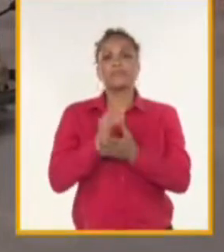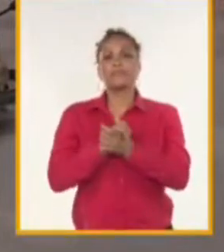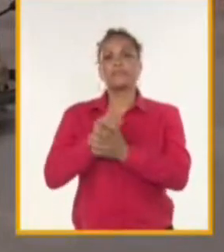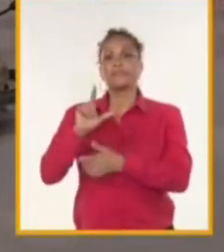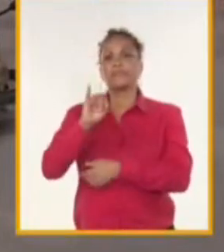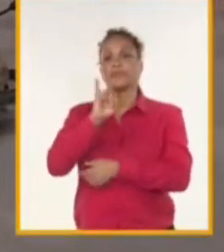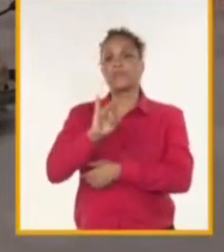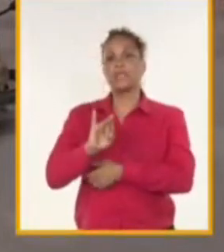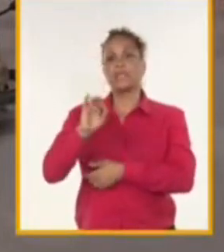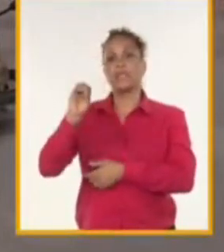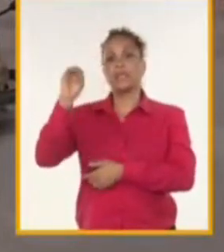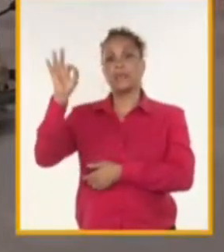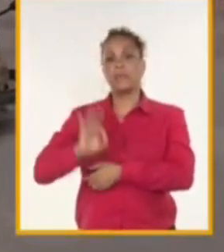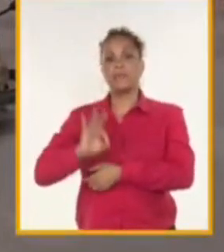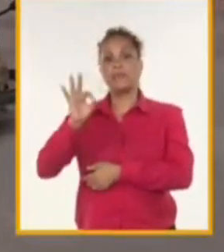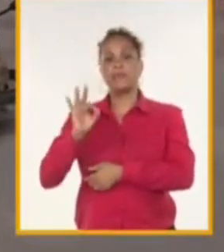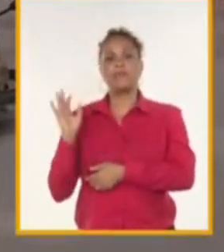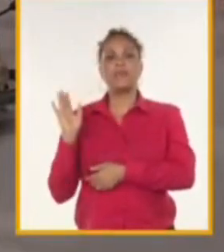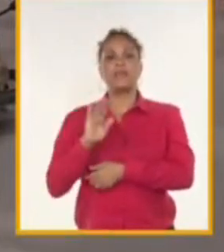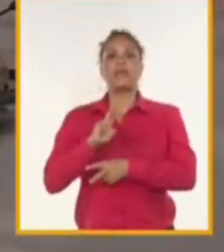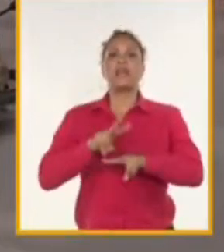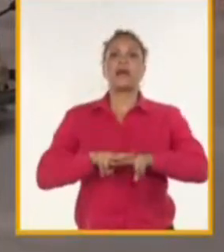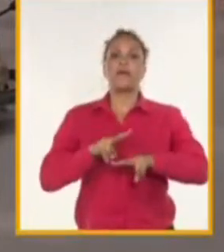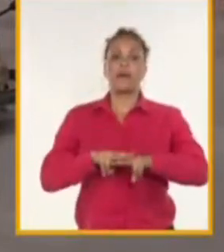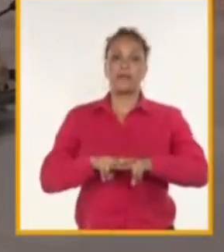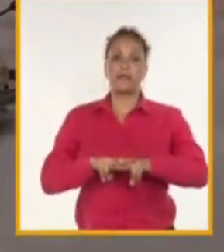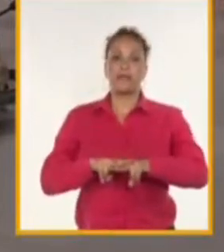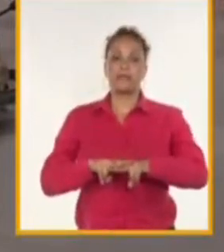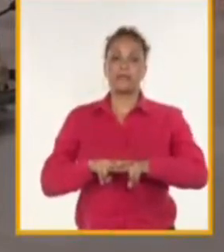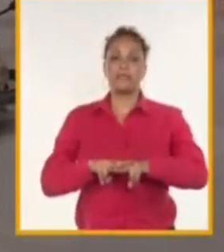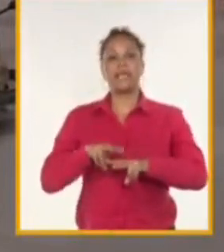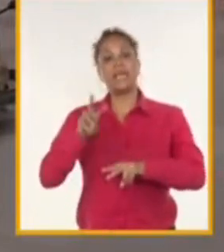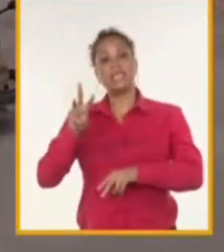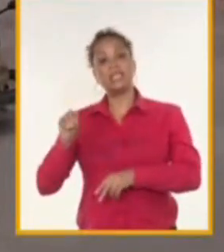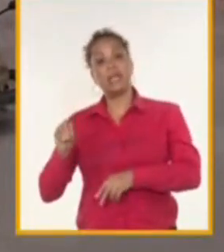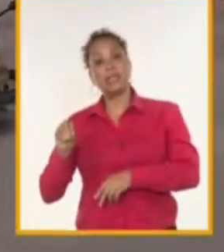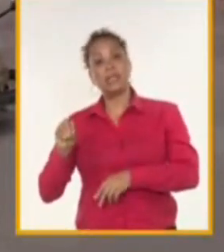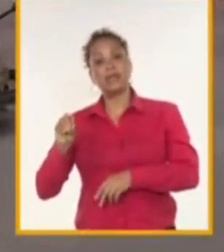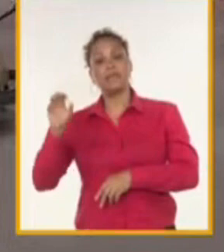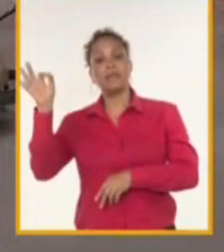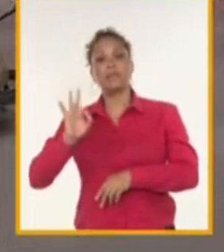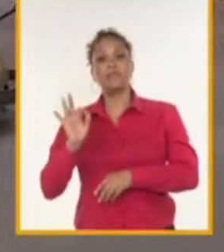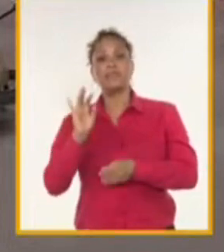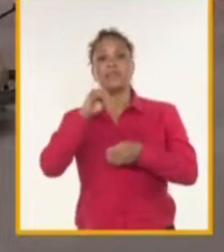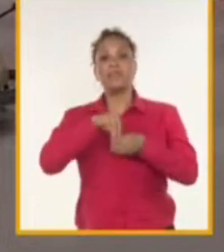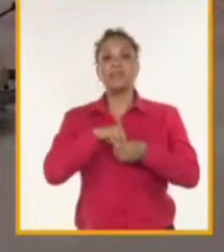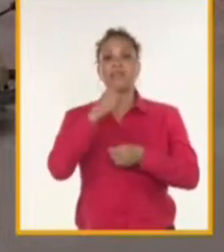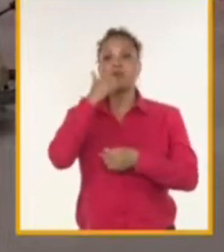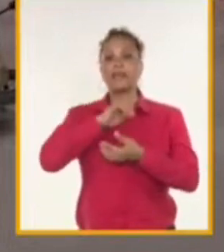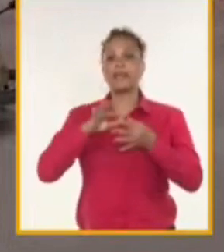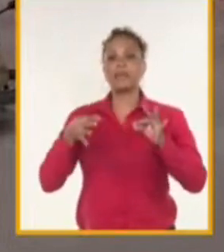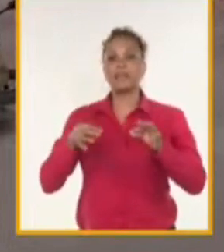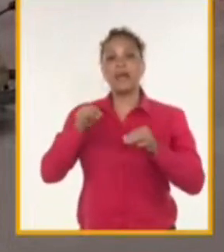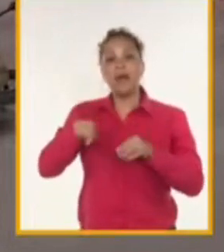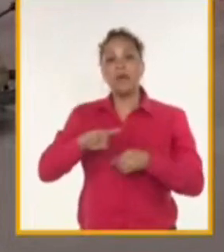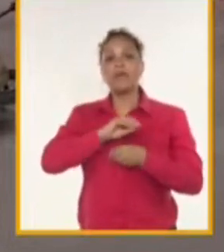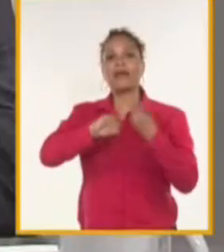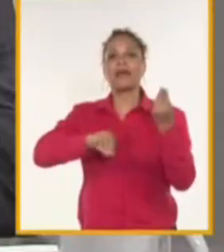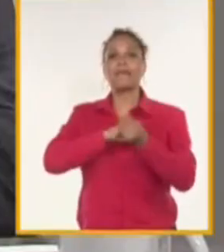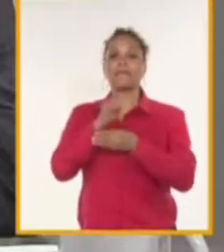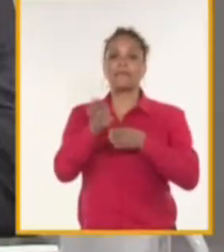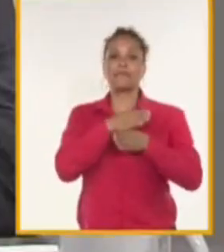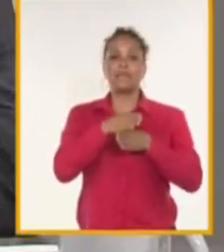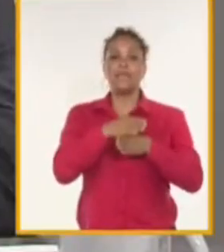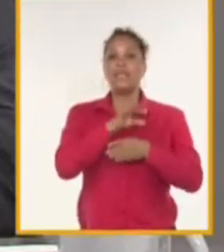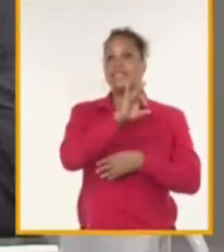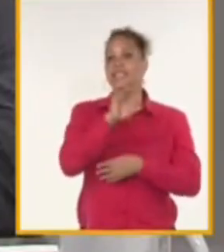% de los trabajadores provenía de la capital y solo el 30% estaba dentro de la provincia artemiseño. ¿Eso ha cambiado? Eso ha cambiado. Hoy el